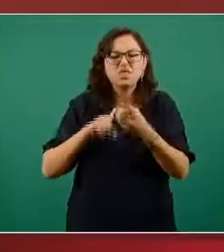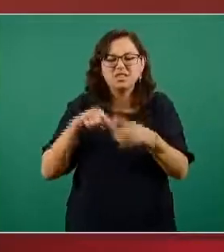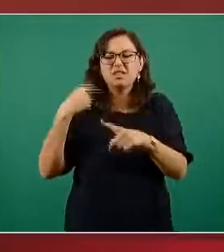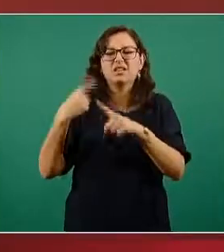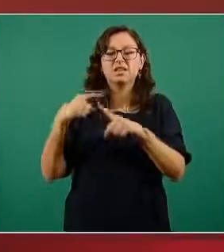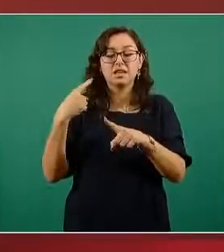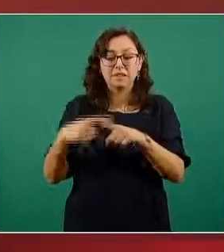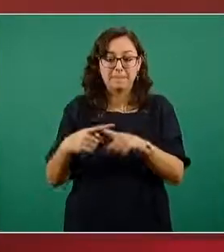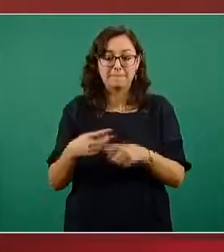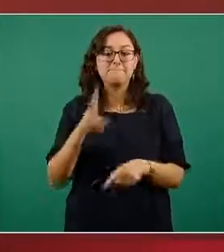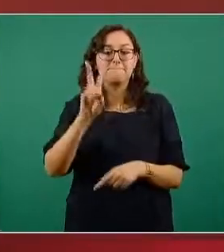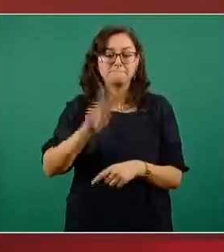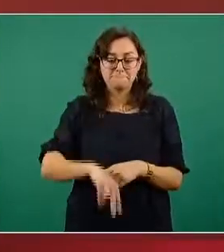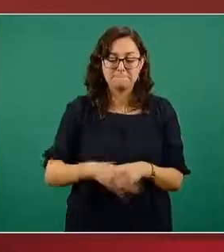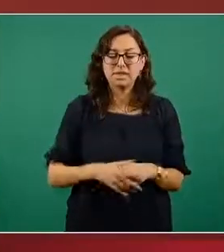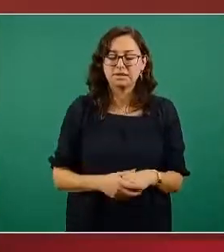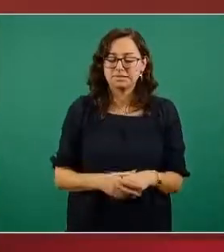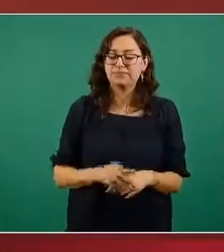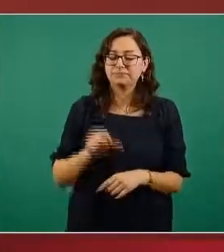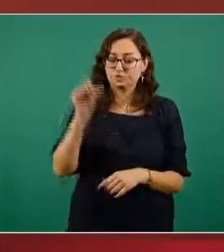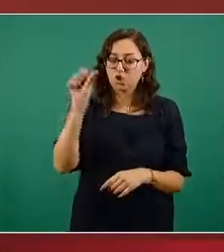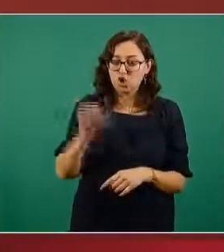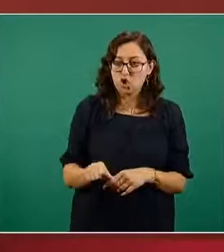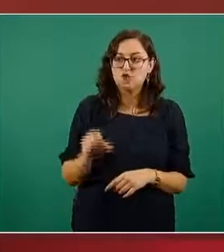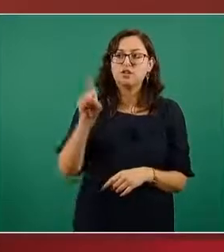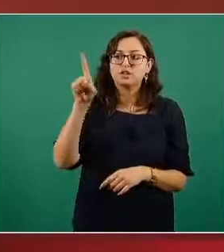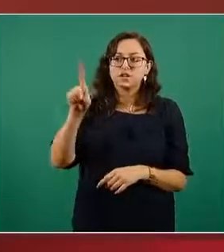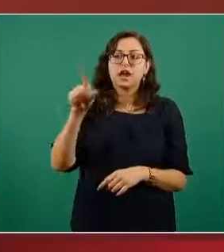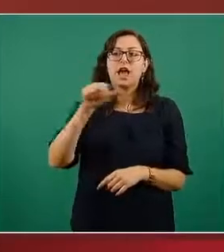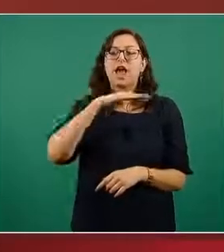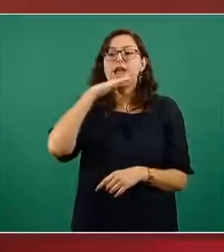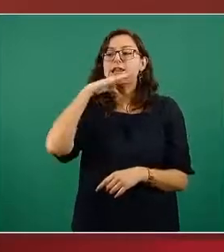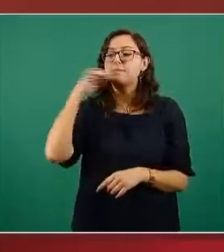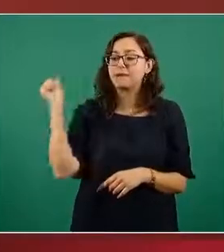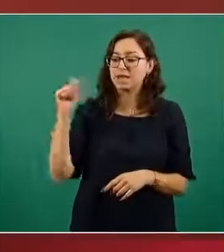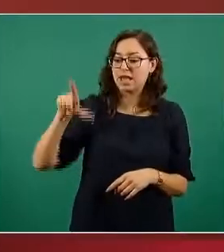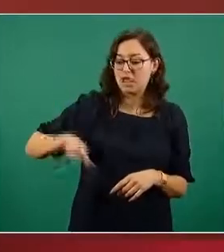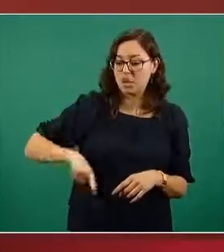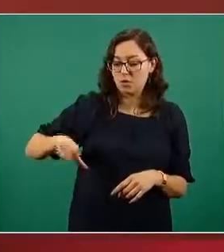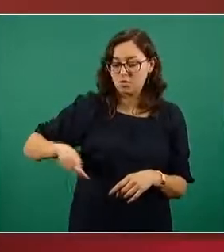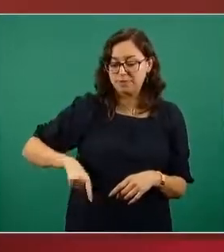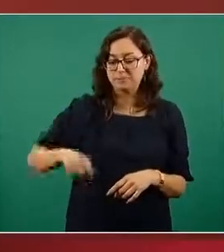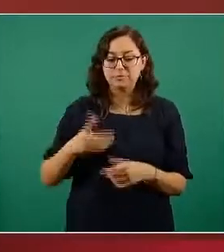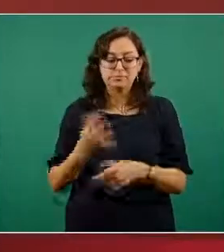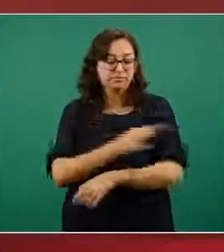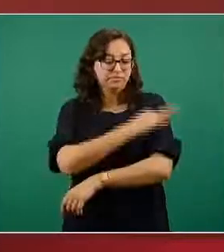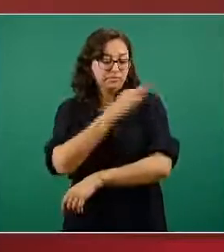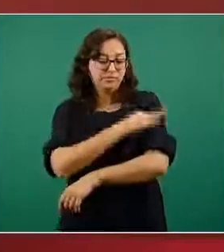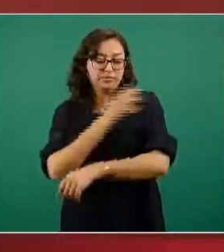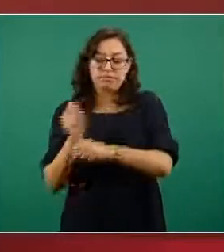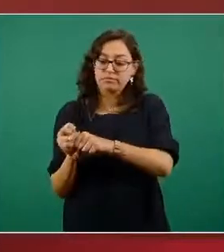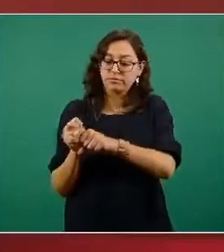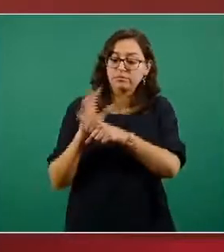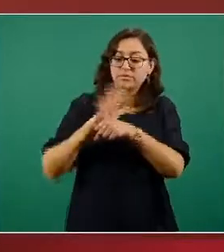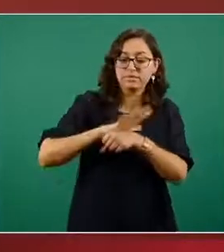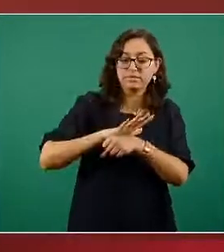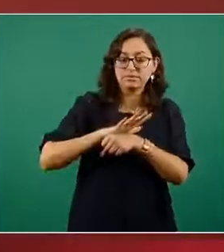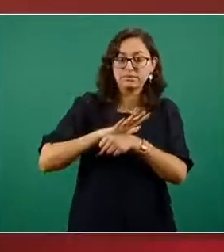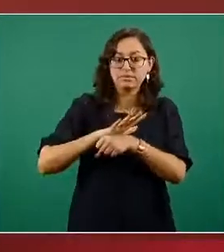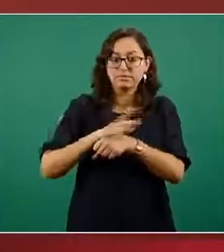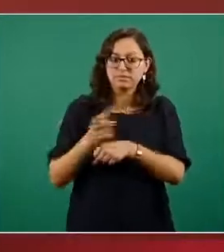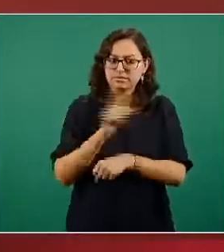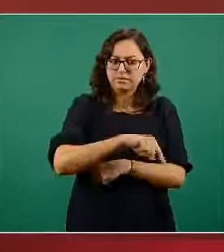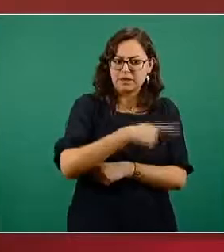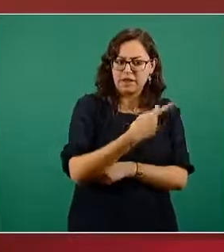usted señala hoy el gobierno de Alemania tuvo una postura respecto a las vacunas COVID pero de manera específica la vacuna no